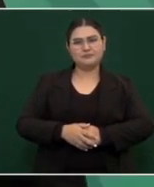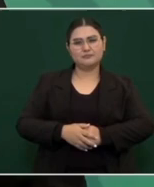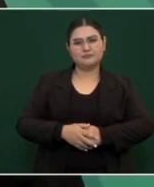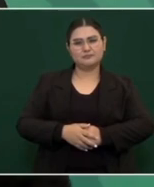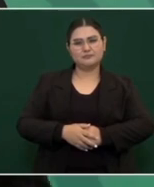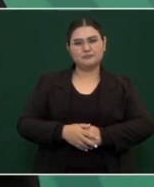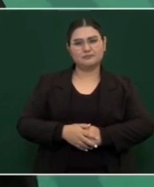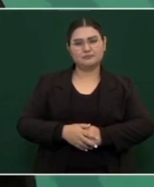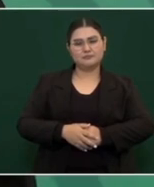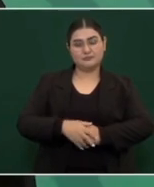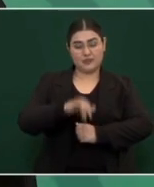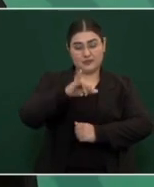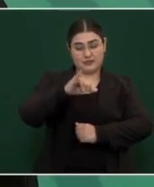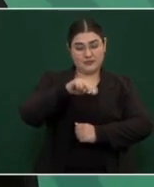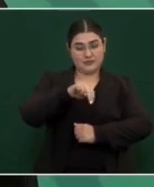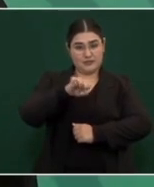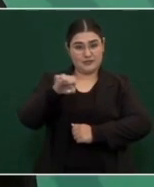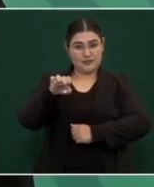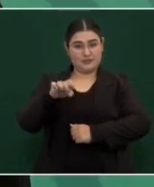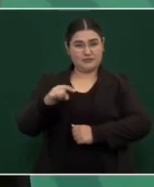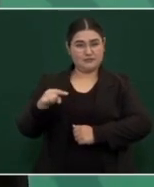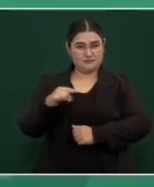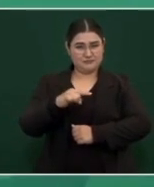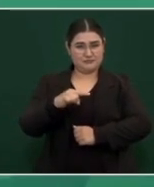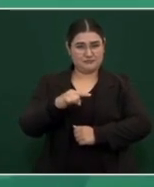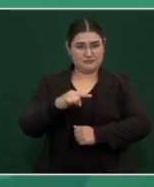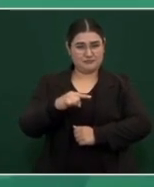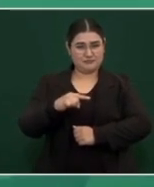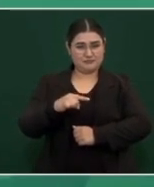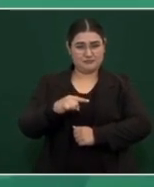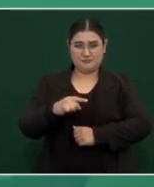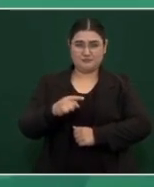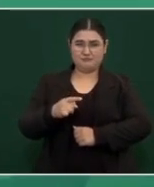El INE no se toca,